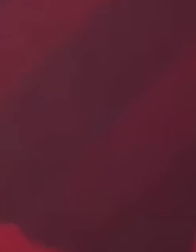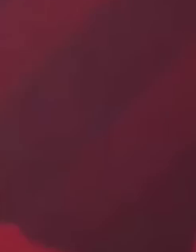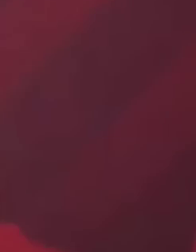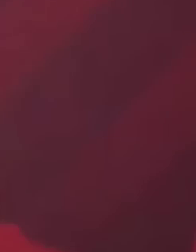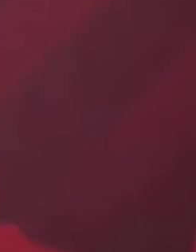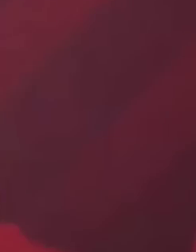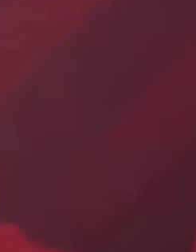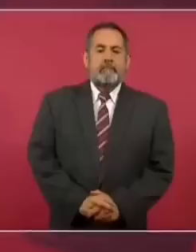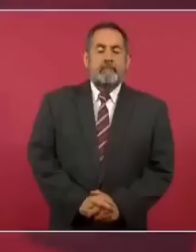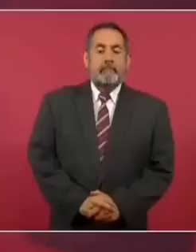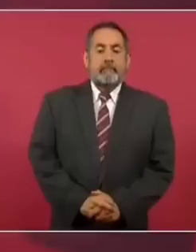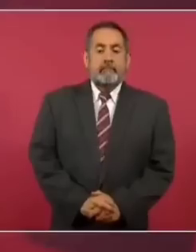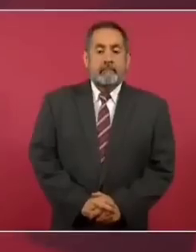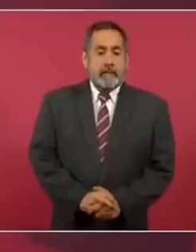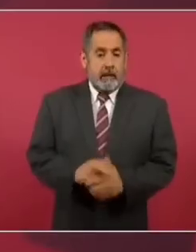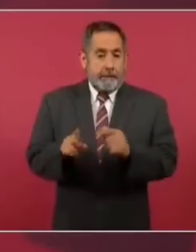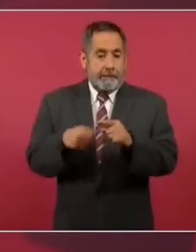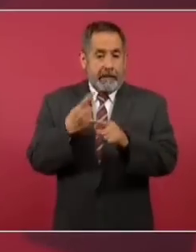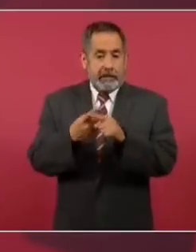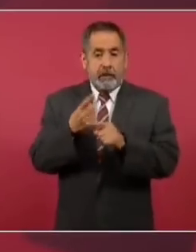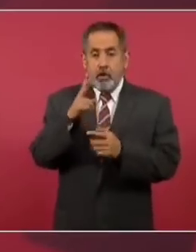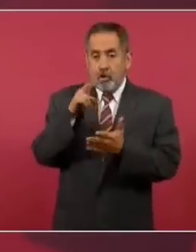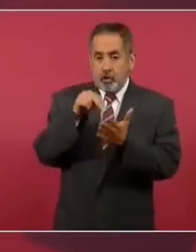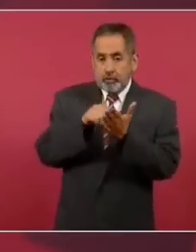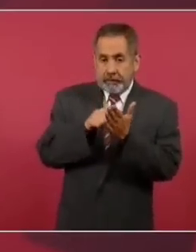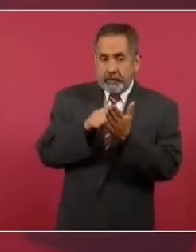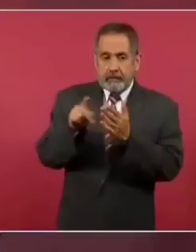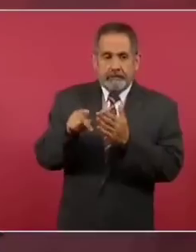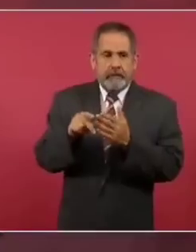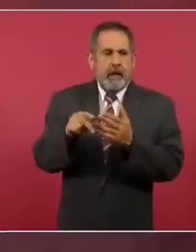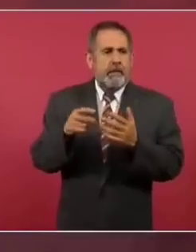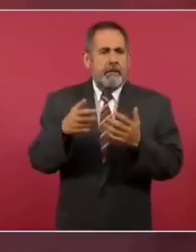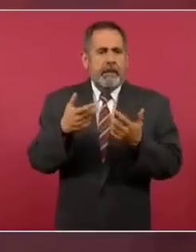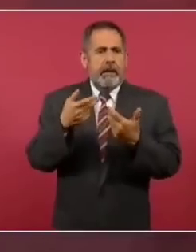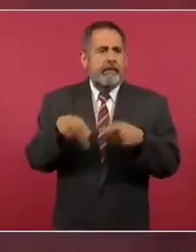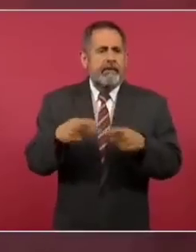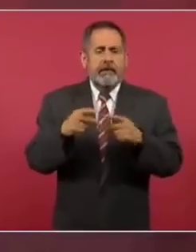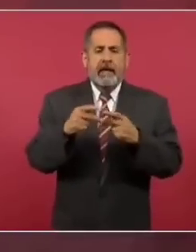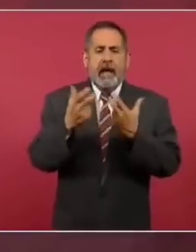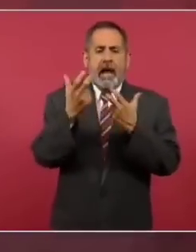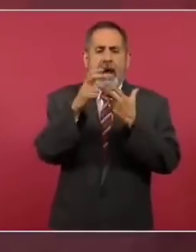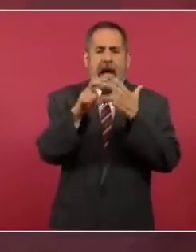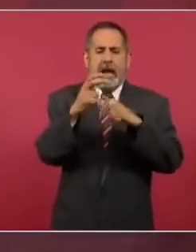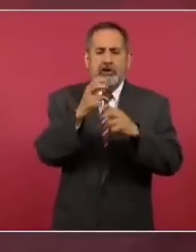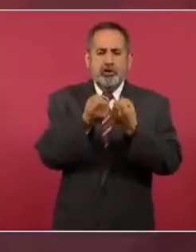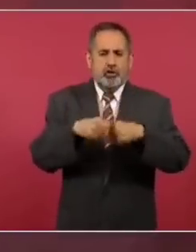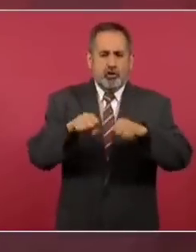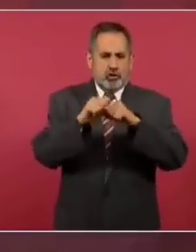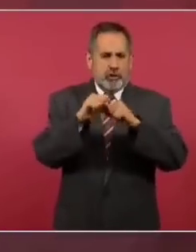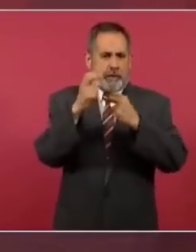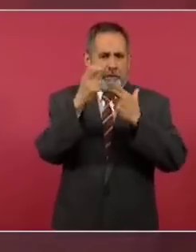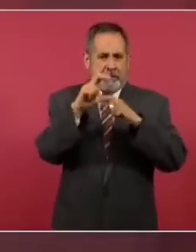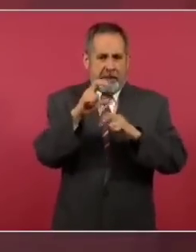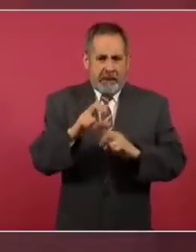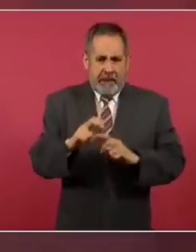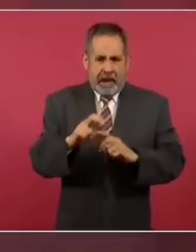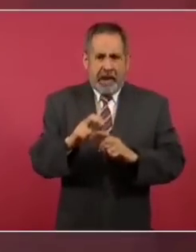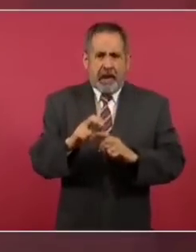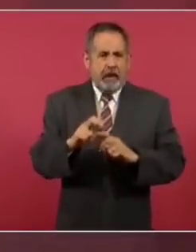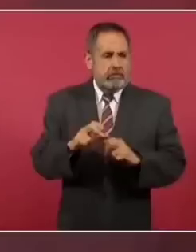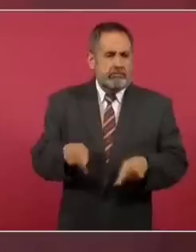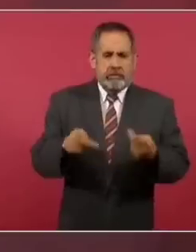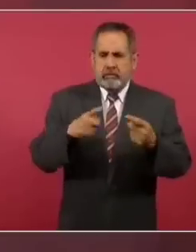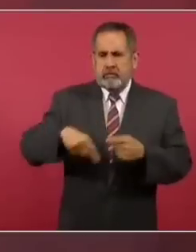se vendan las acciones a mexicanos, a los